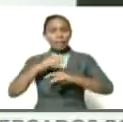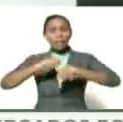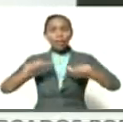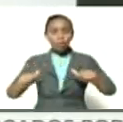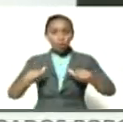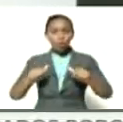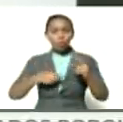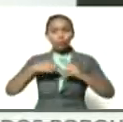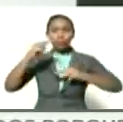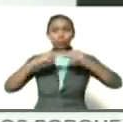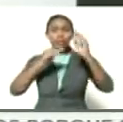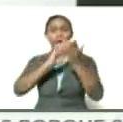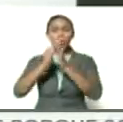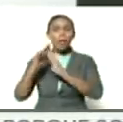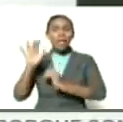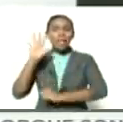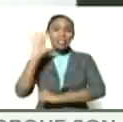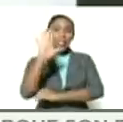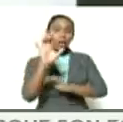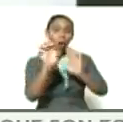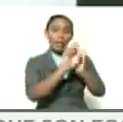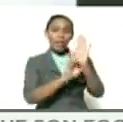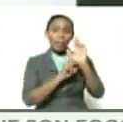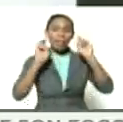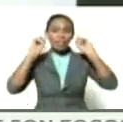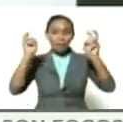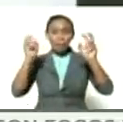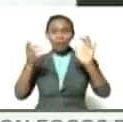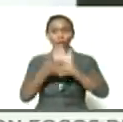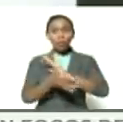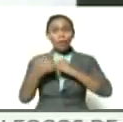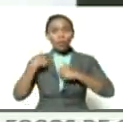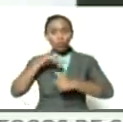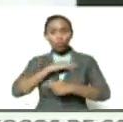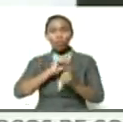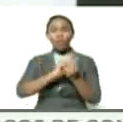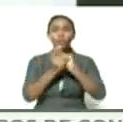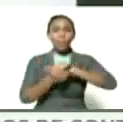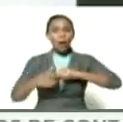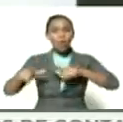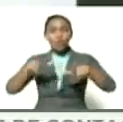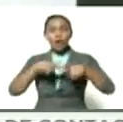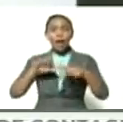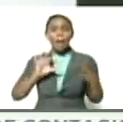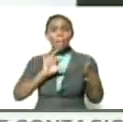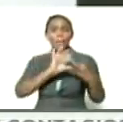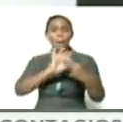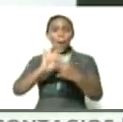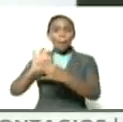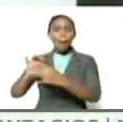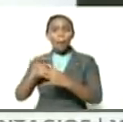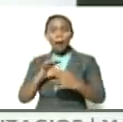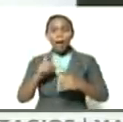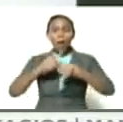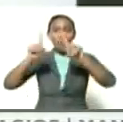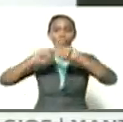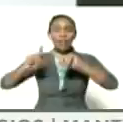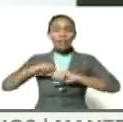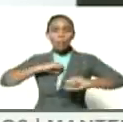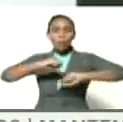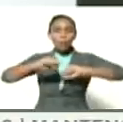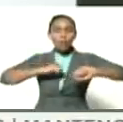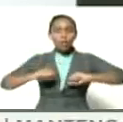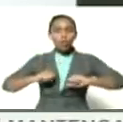de las comunas. Esos son los cinco seminarios. Esto busca, presidente, convertirse en un espacio de articulación entre los distintos movimientos